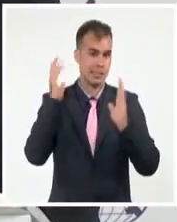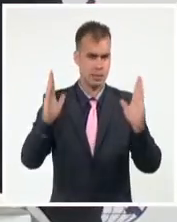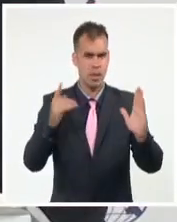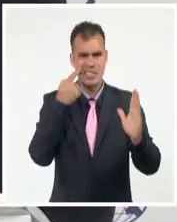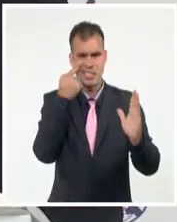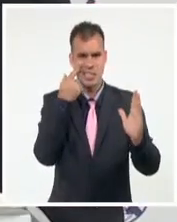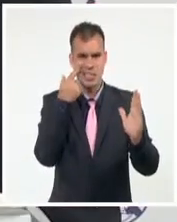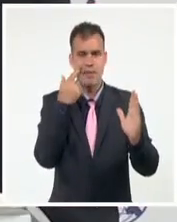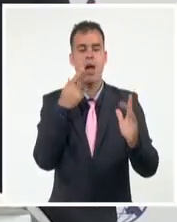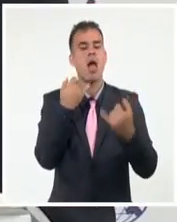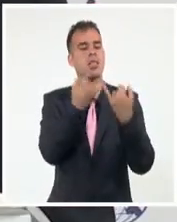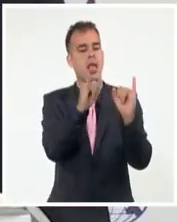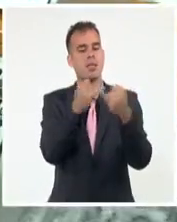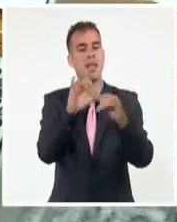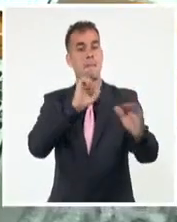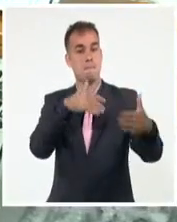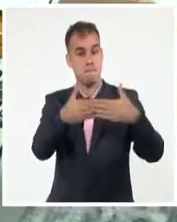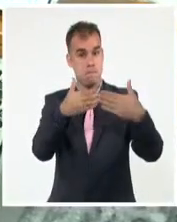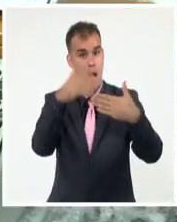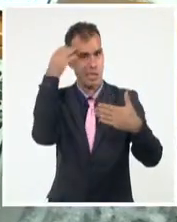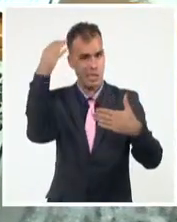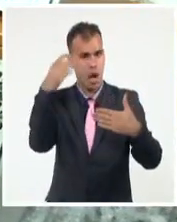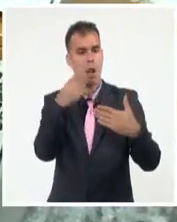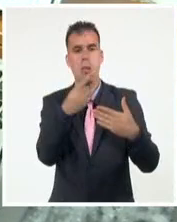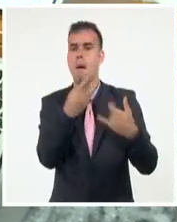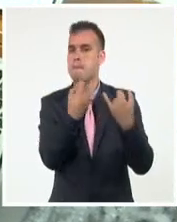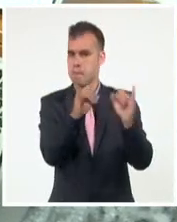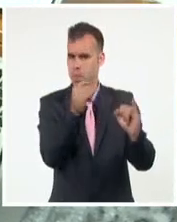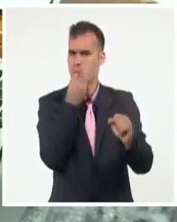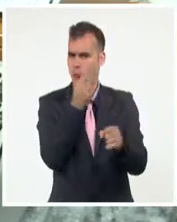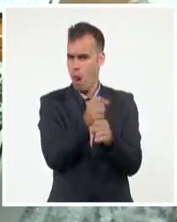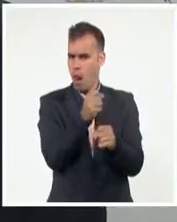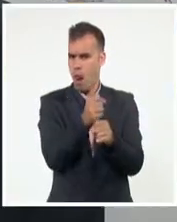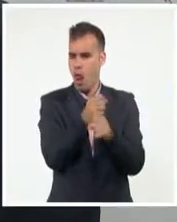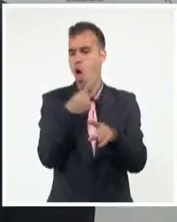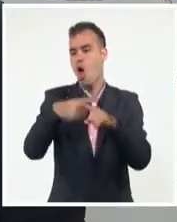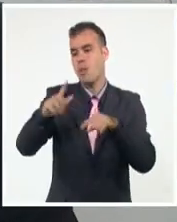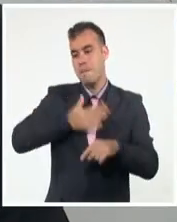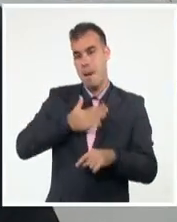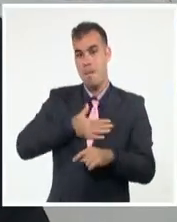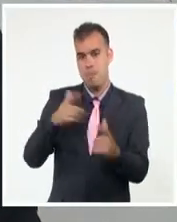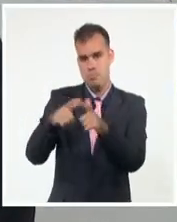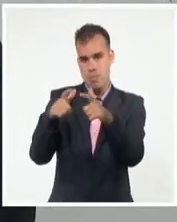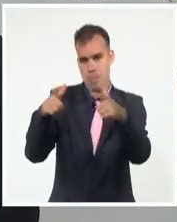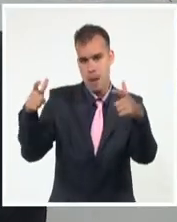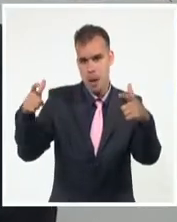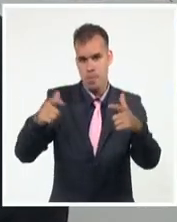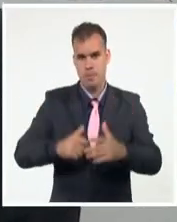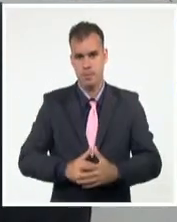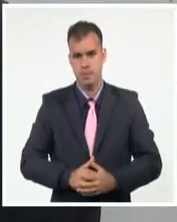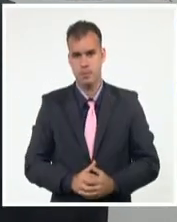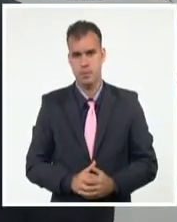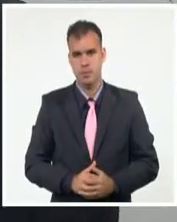descentralización de la empresa estatal y la ampliación de las formas de gestión no estatal. Las transformaciones también